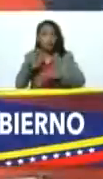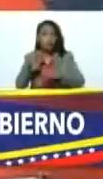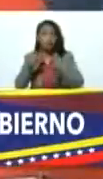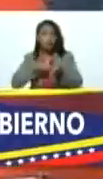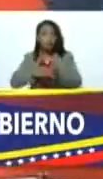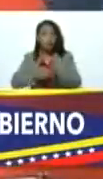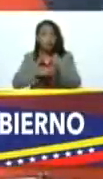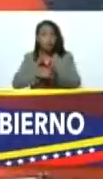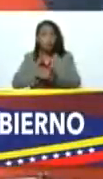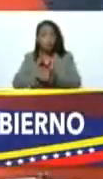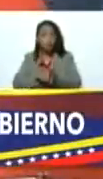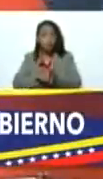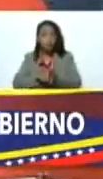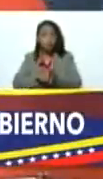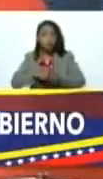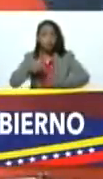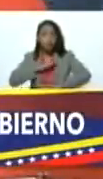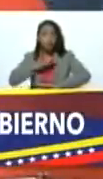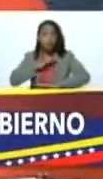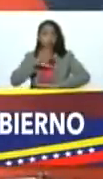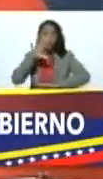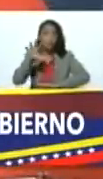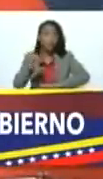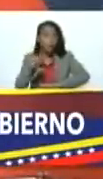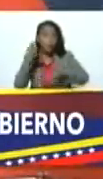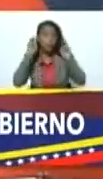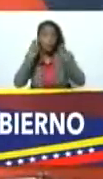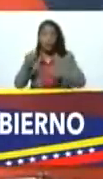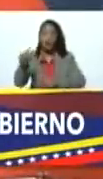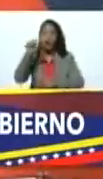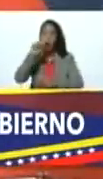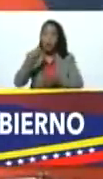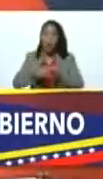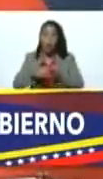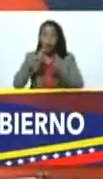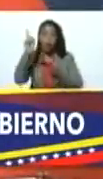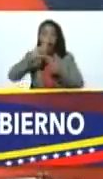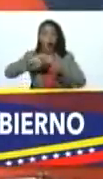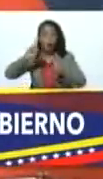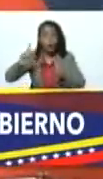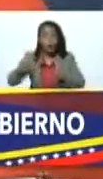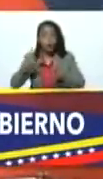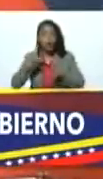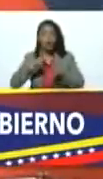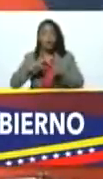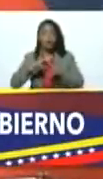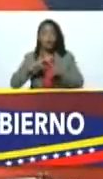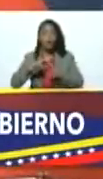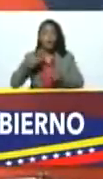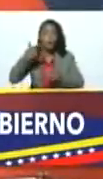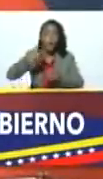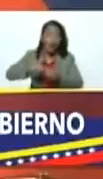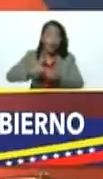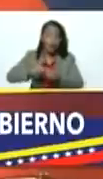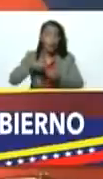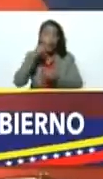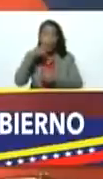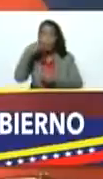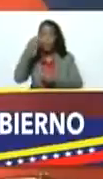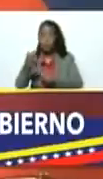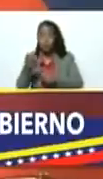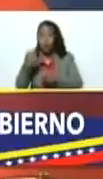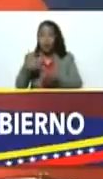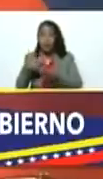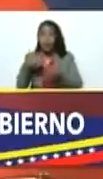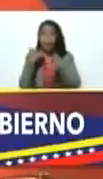para los bienes que se adquieran en materia de agua, en materia de electricidad, de gas, de desechos sólidos, que haya una